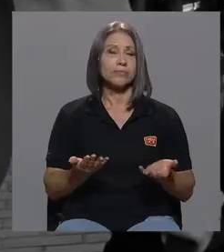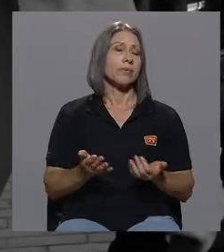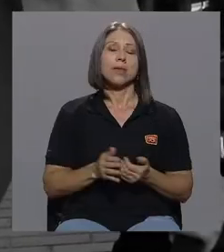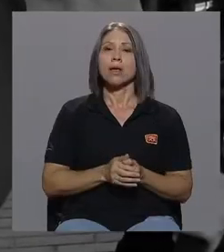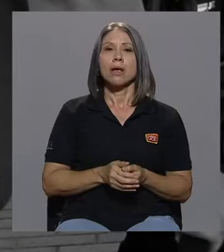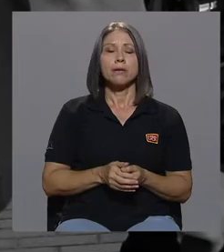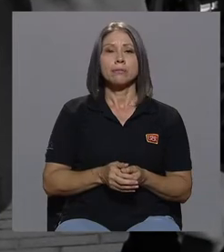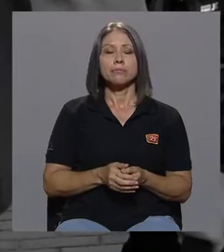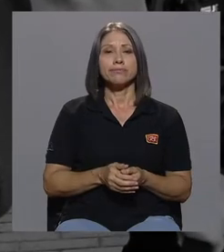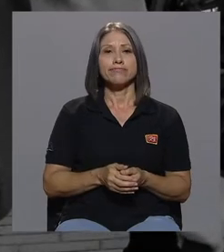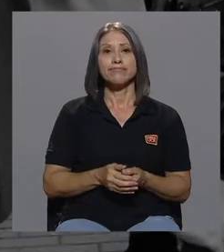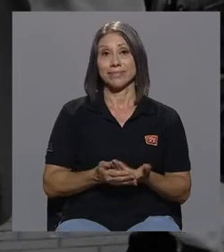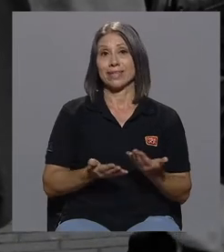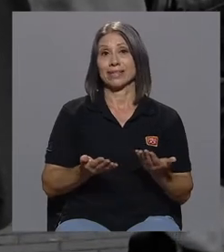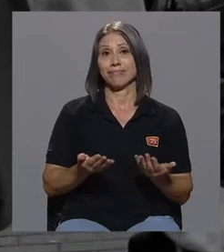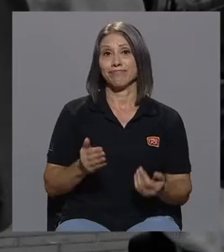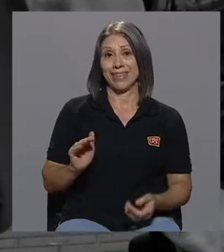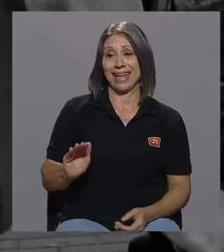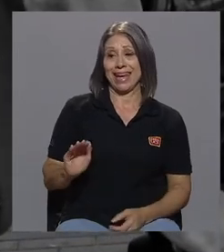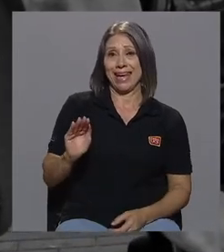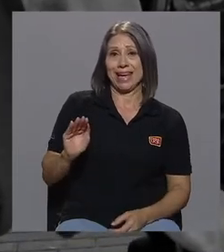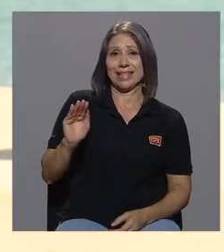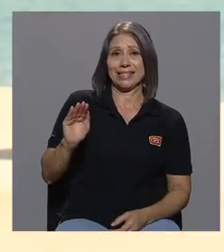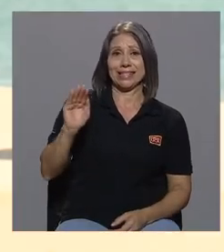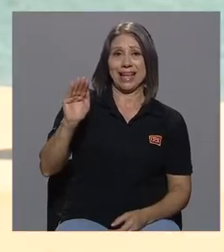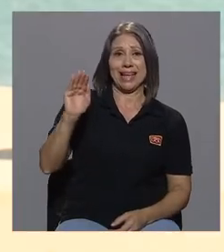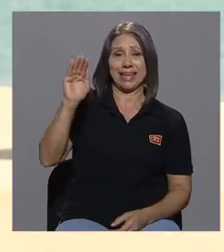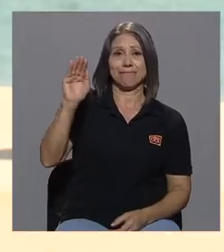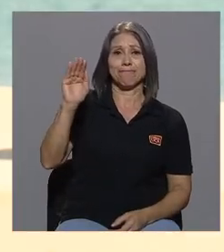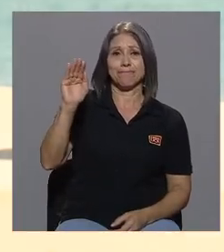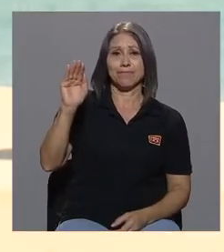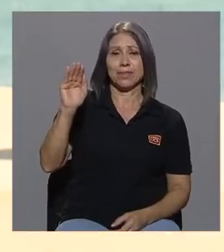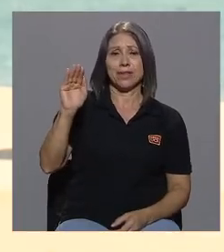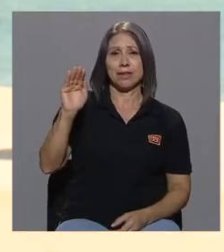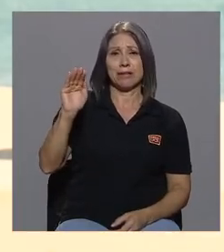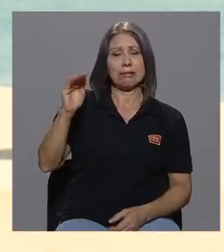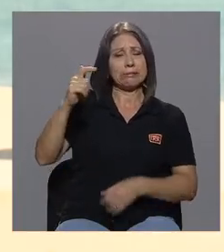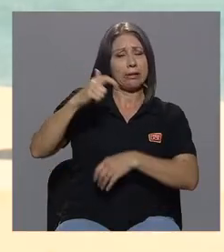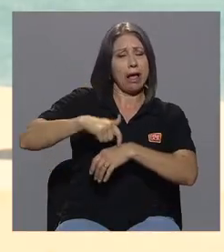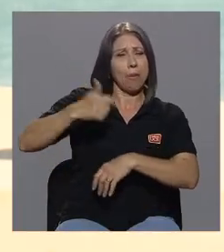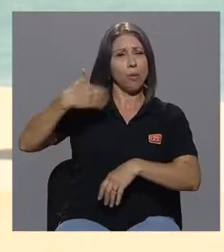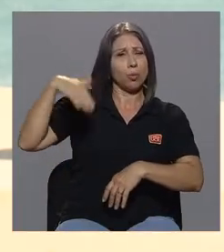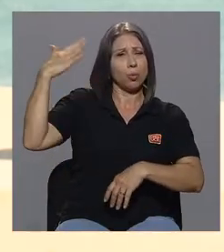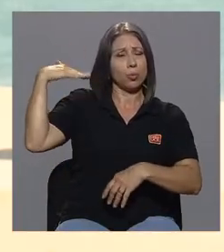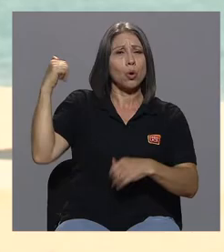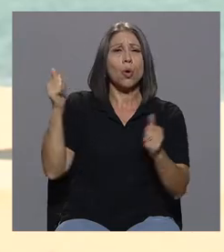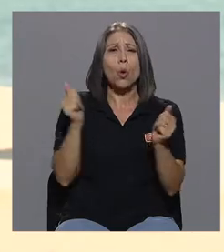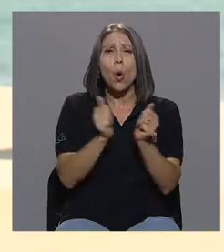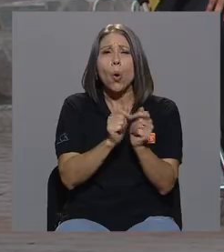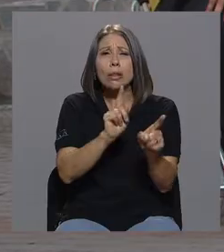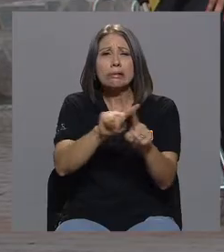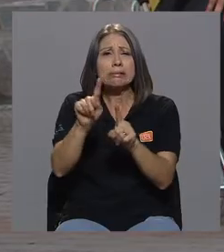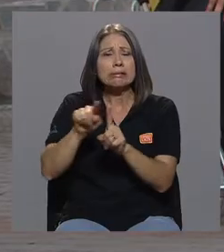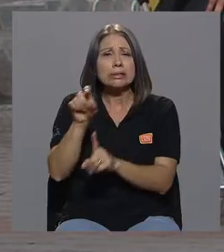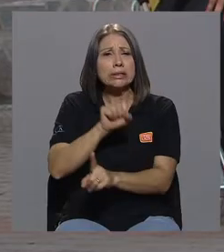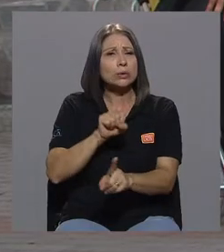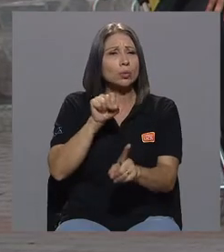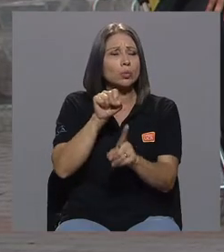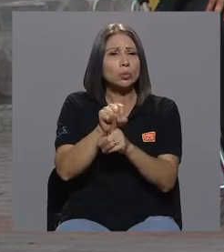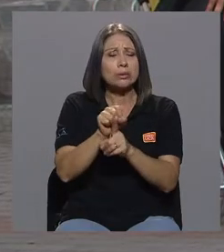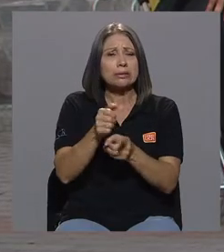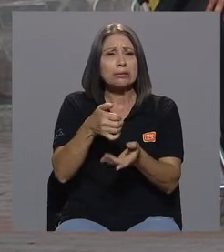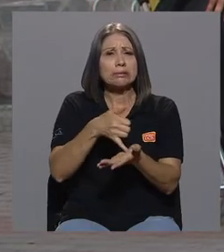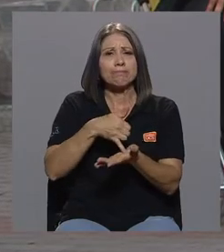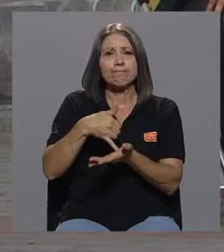Y crecer en una niñez con todas estas vulnerabilidades, ¿verdad?